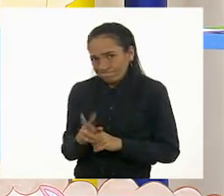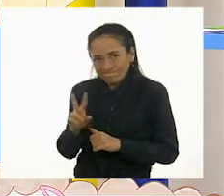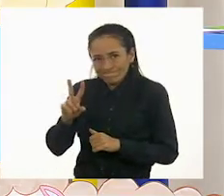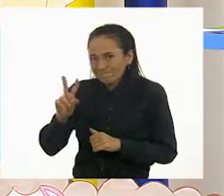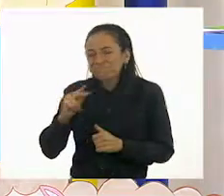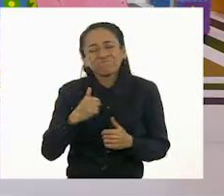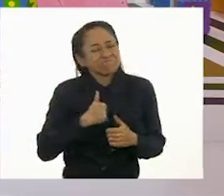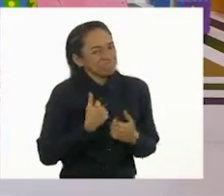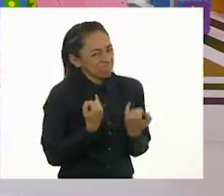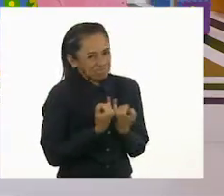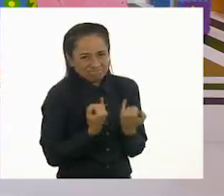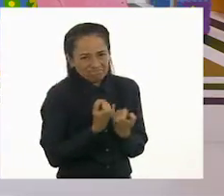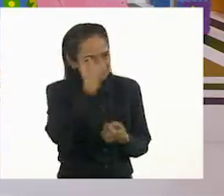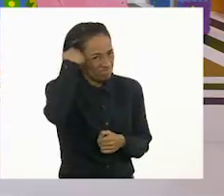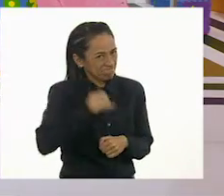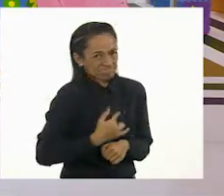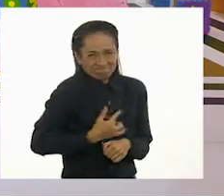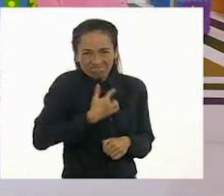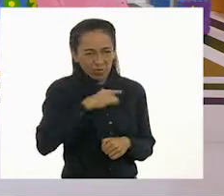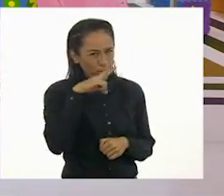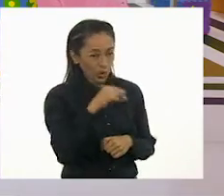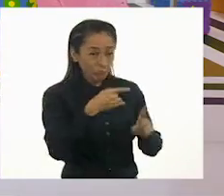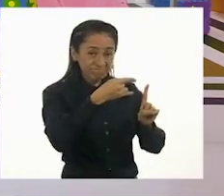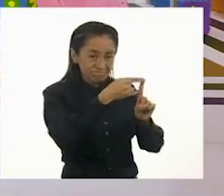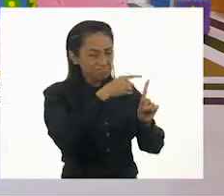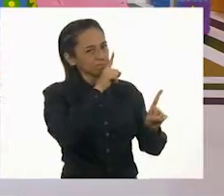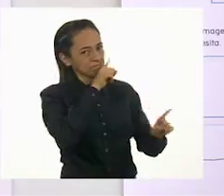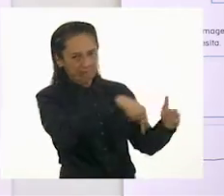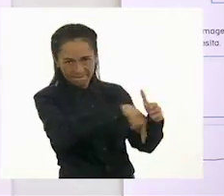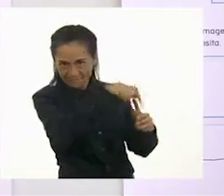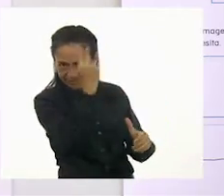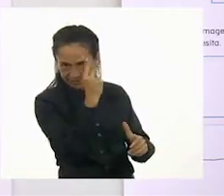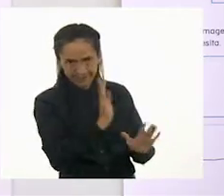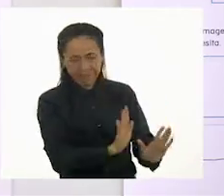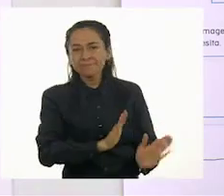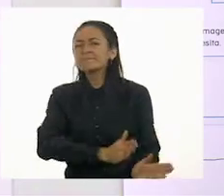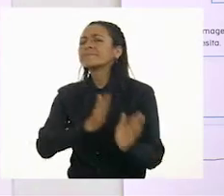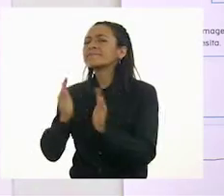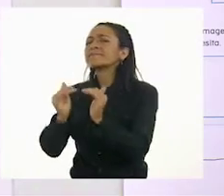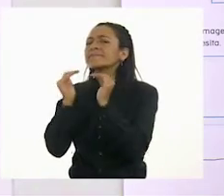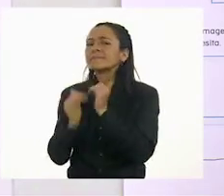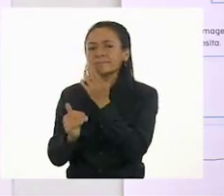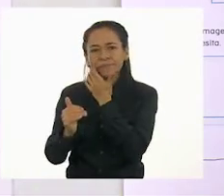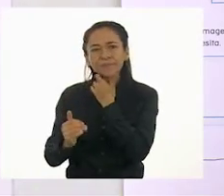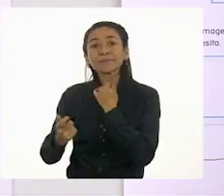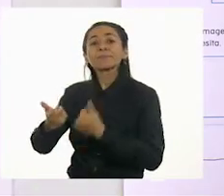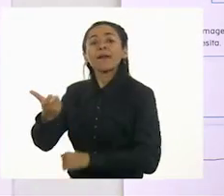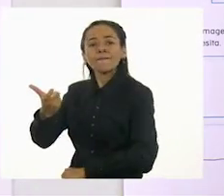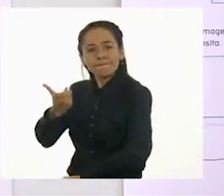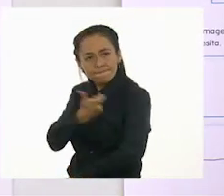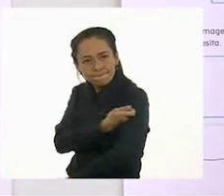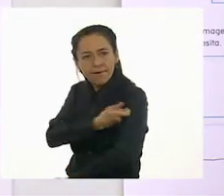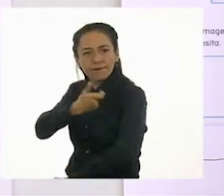Por lo tanto, no vamos a marcar esa casilla. Así Continuamos con... Vacunas. Vacunas.